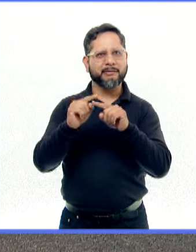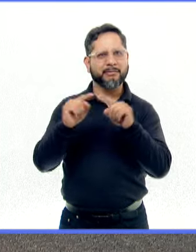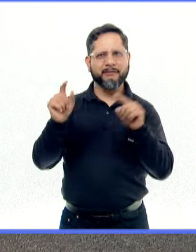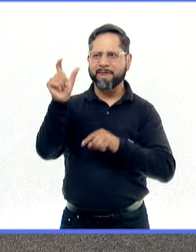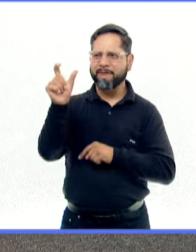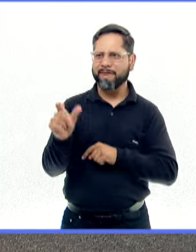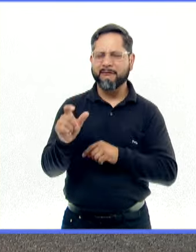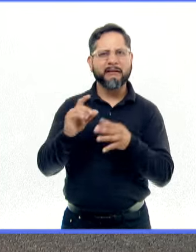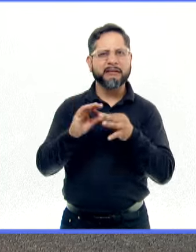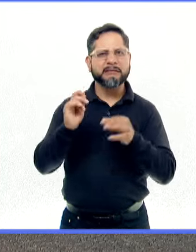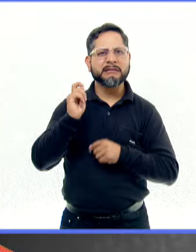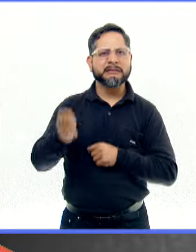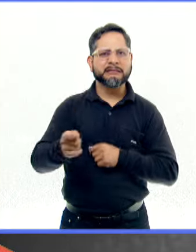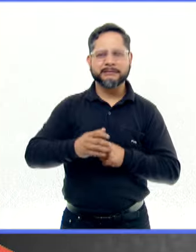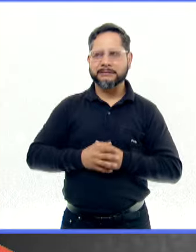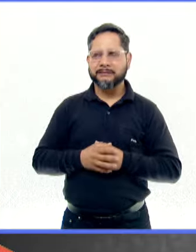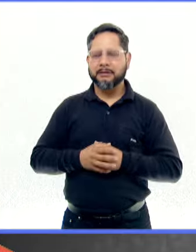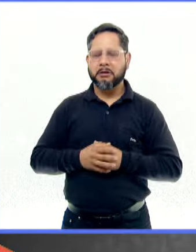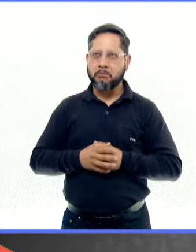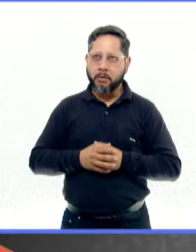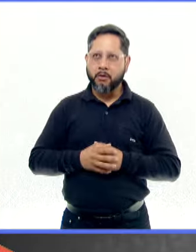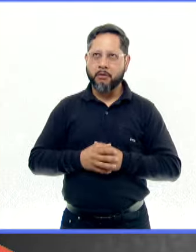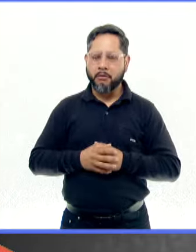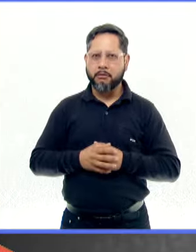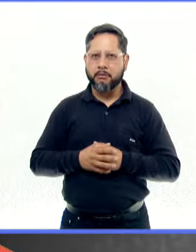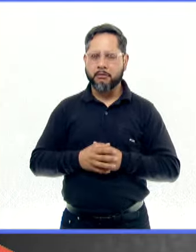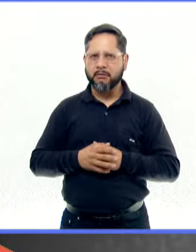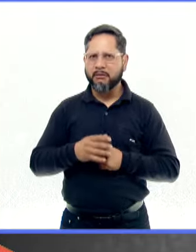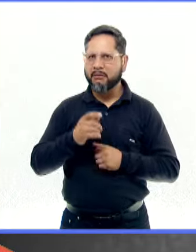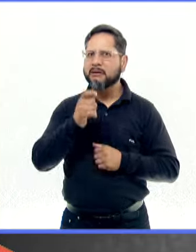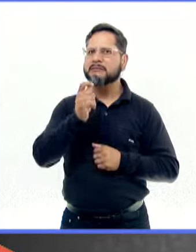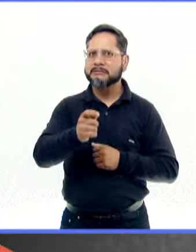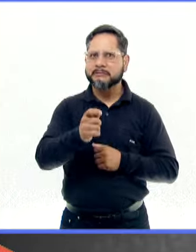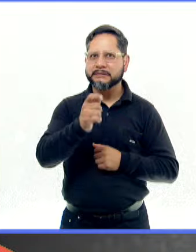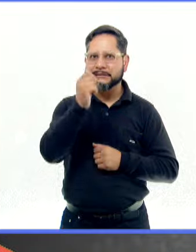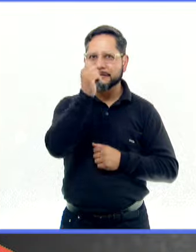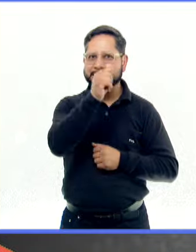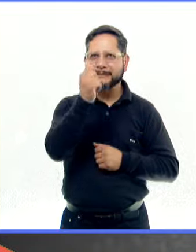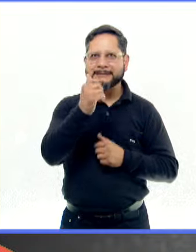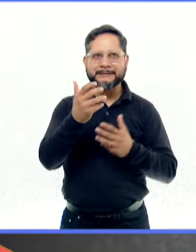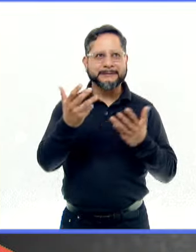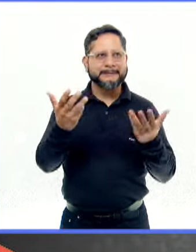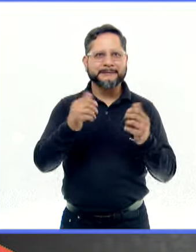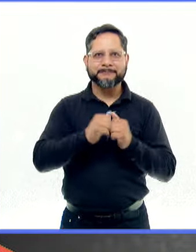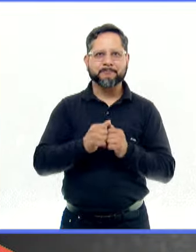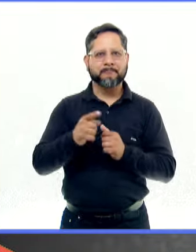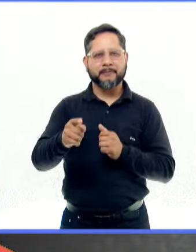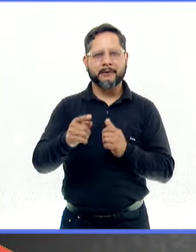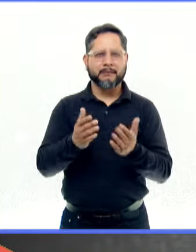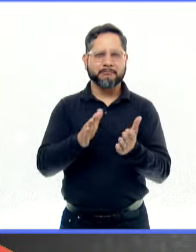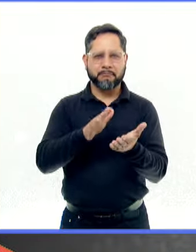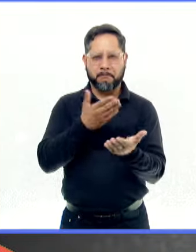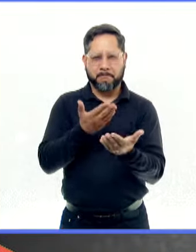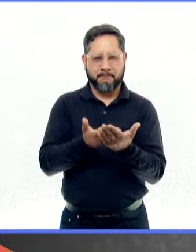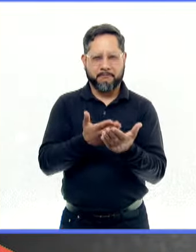definirlo? Ok, el autismo como, pues lo plantean los manuales diagnósticos en la actualidad,